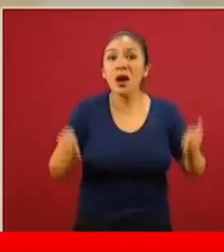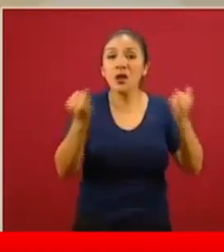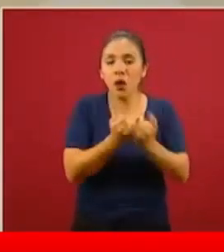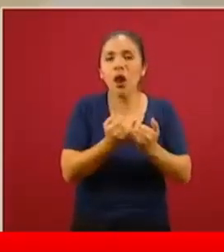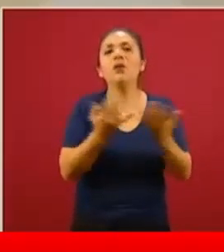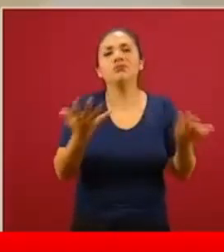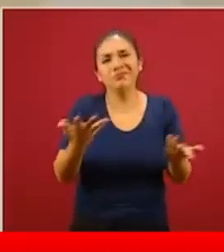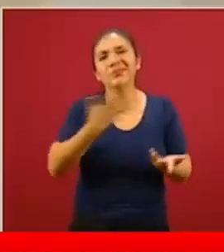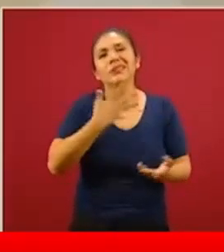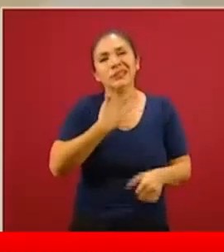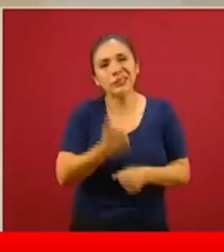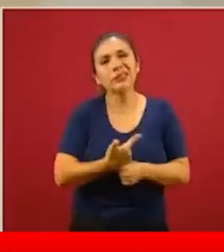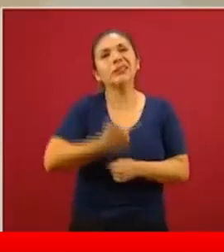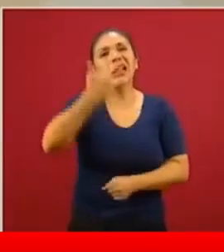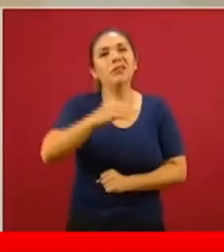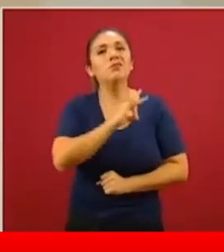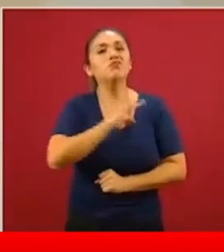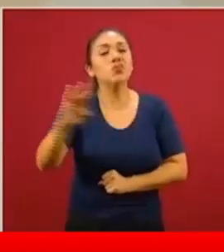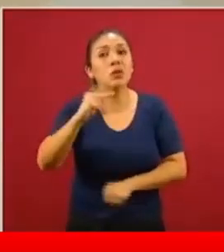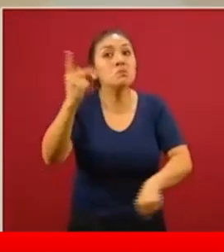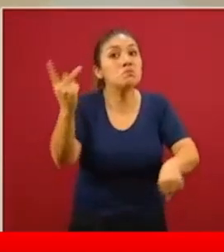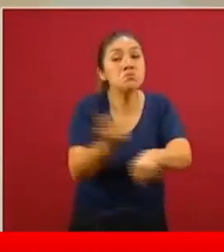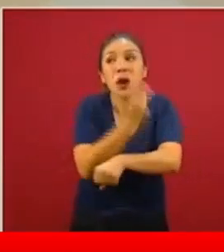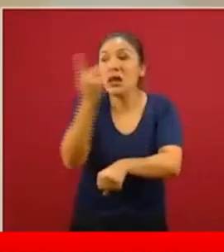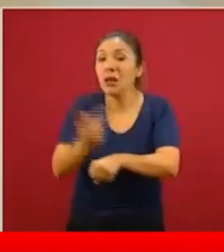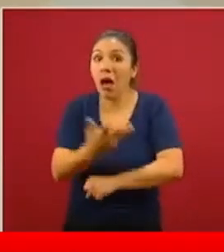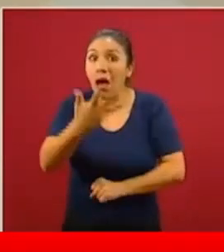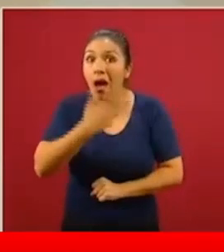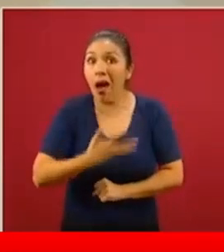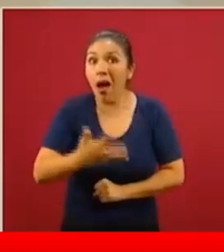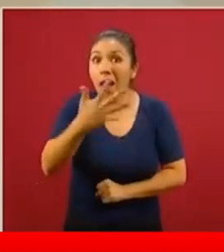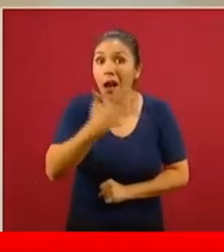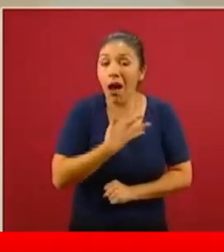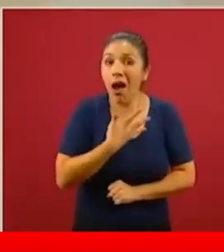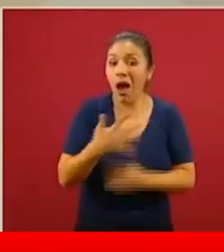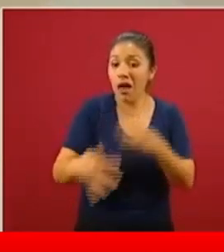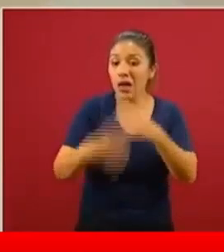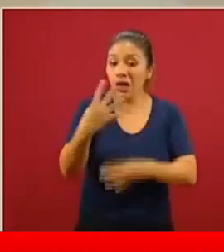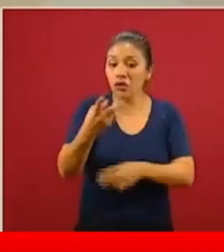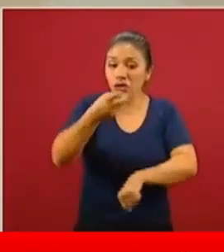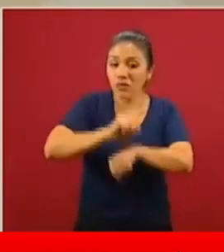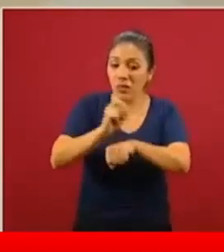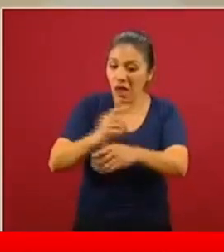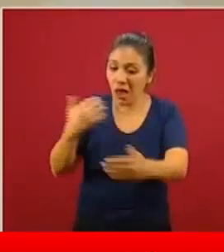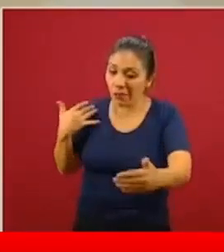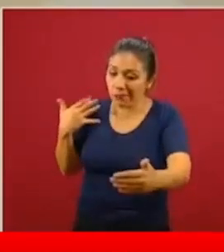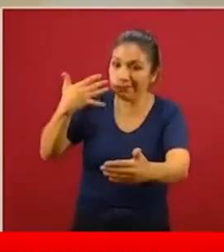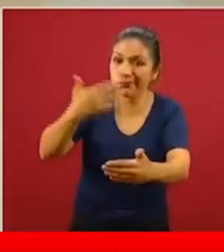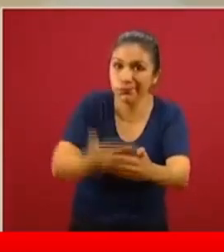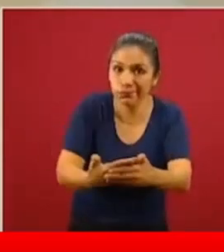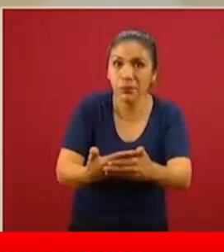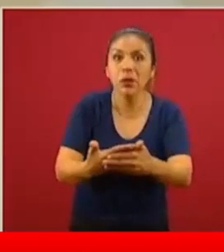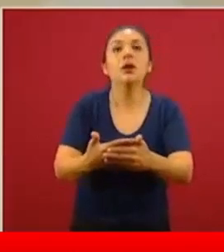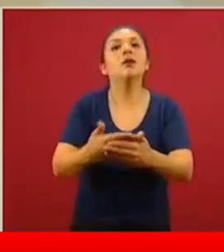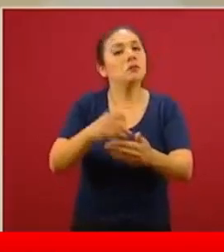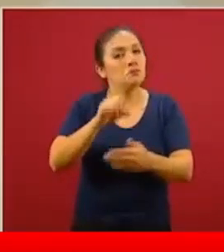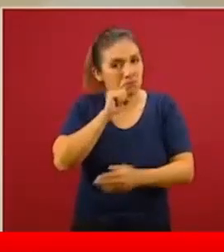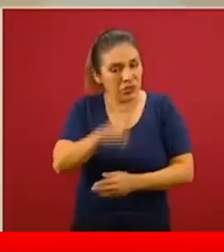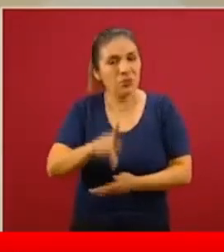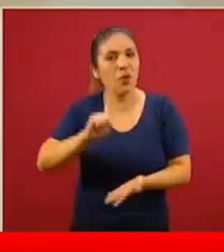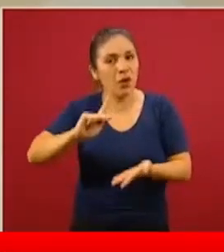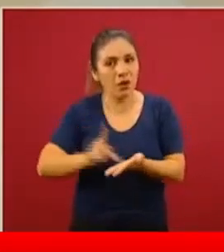Existirá el riesgo de que a partir de los casos existentes de los últimos 14 días, por eso le damos tanto énfasis a estas